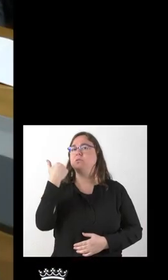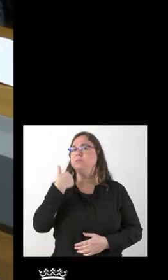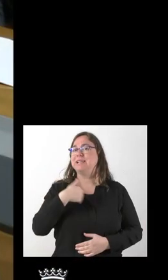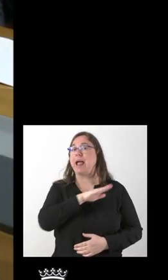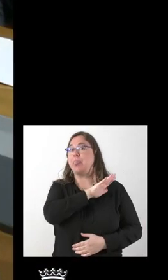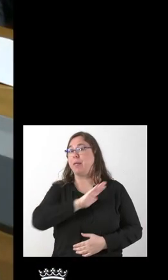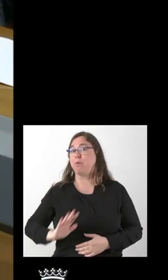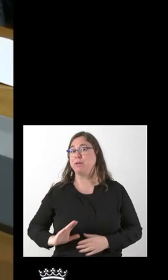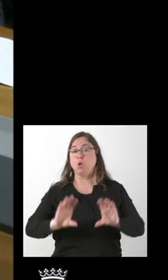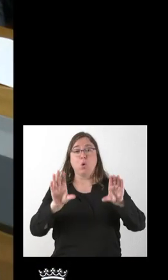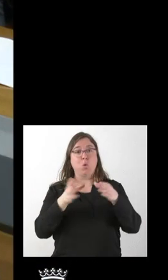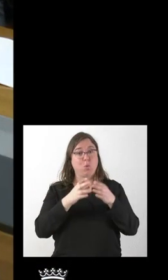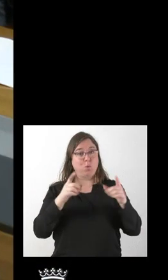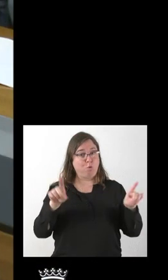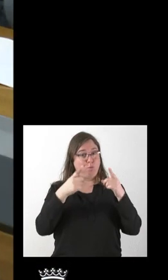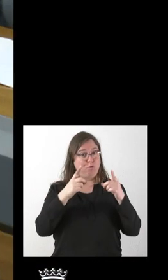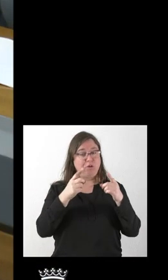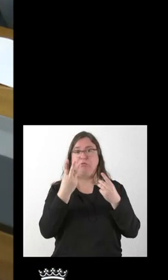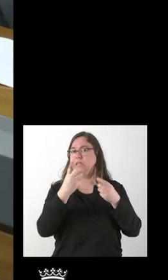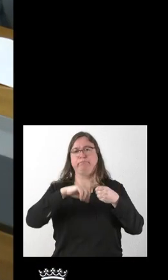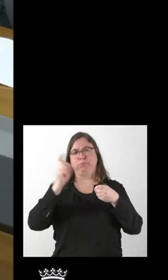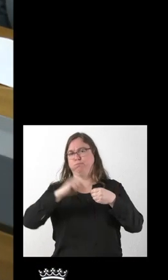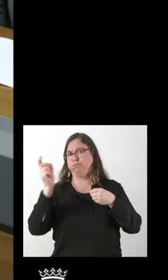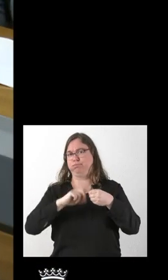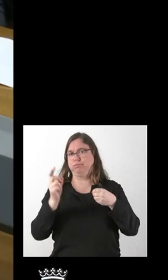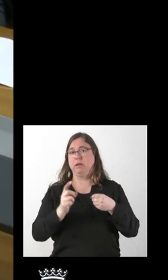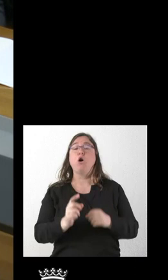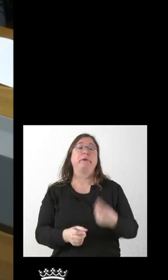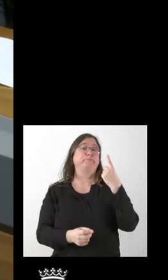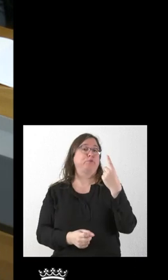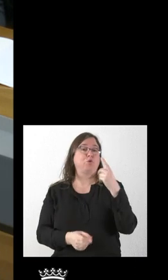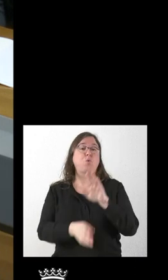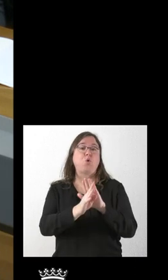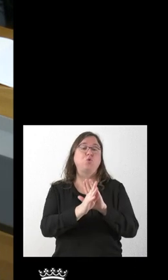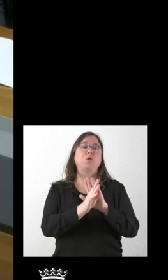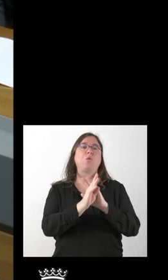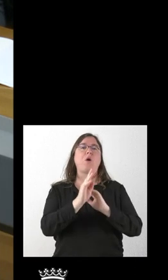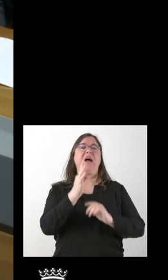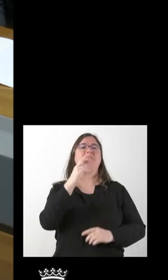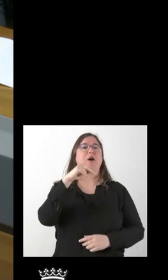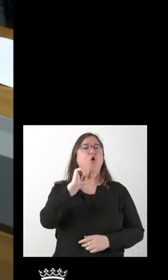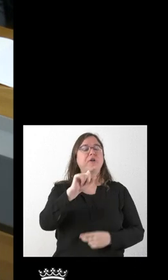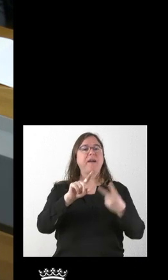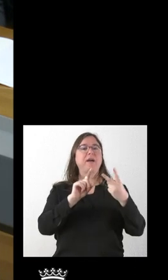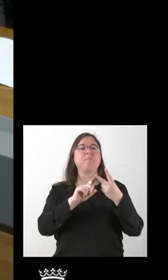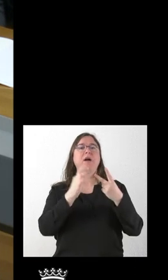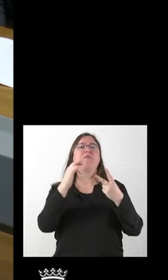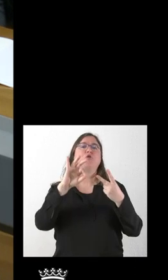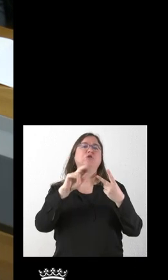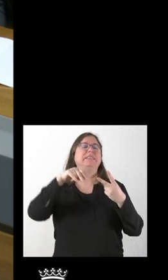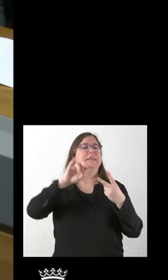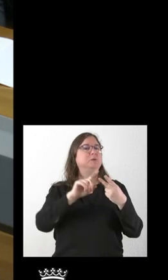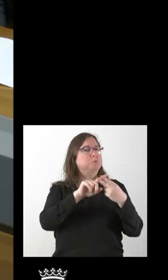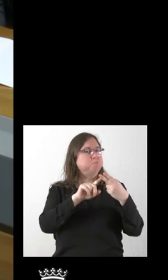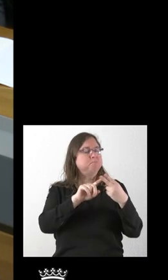grupos musicales que estaban en el cartel. Solo queda Fangoria y Fonsi Nieto, si no me equivoco. No sé si la Junta se